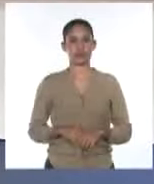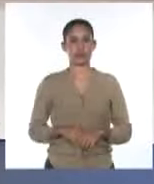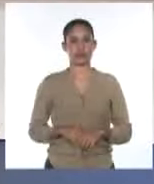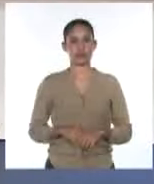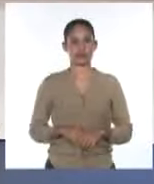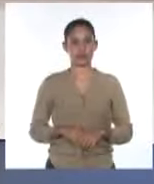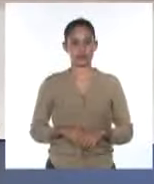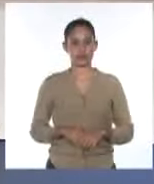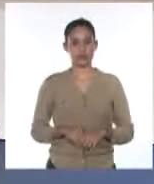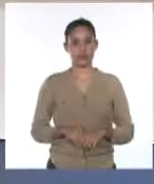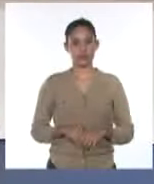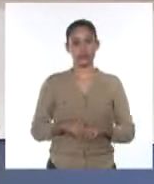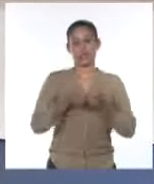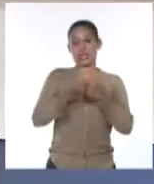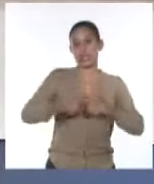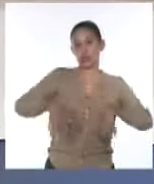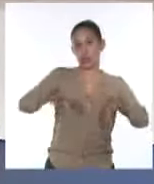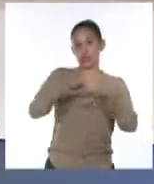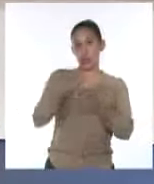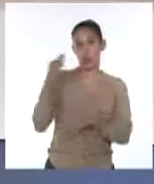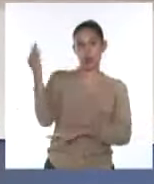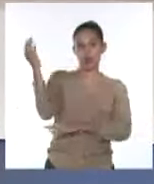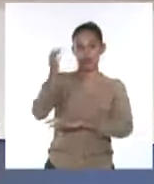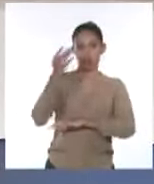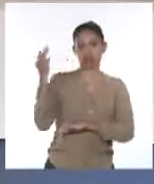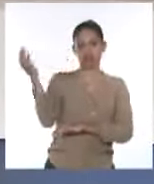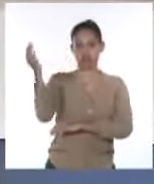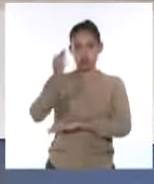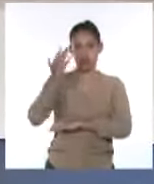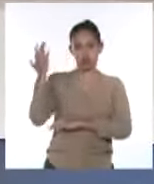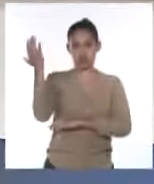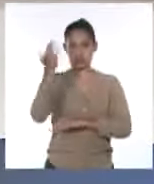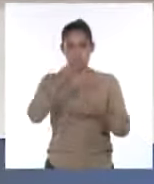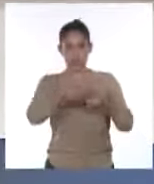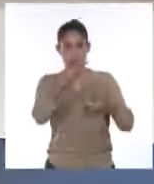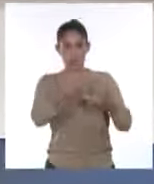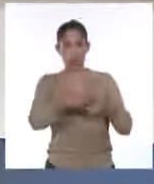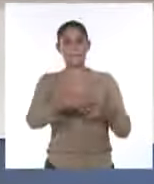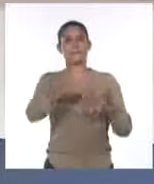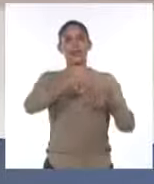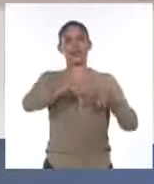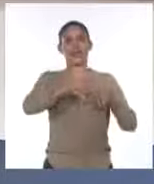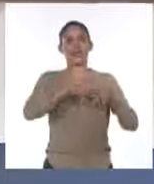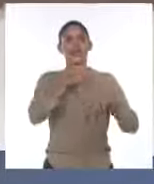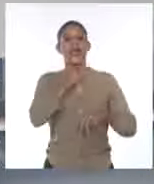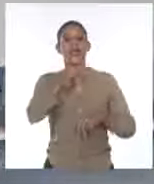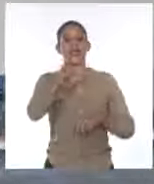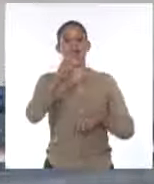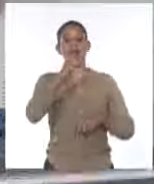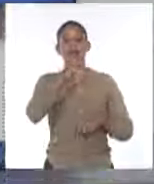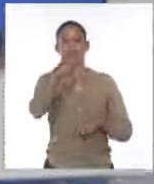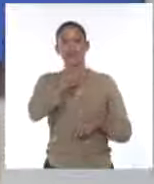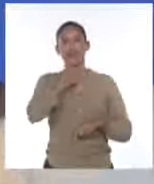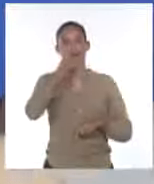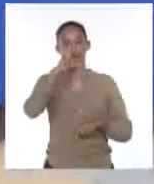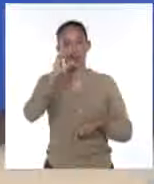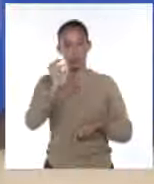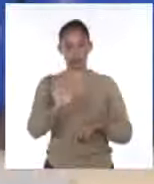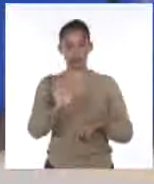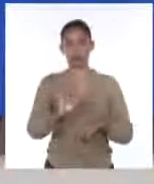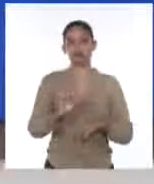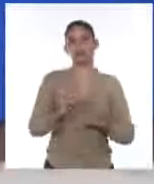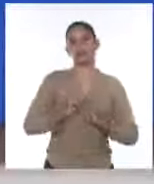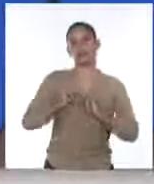Y bueno, la trayectoria de la tormenta tropical, Hélène, está siendo seguida muy de cerca por nuestros especialistas. Qué bueno tener la posibilidad de